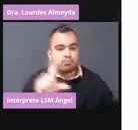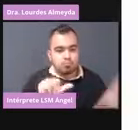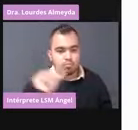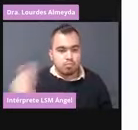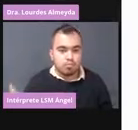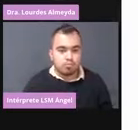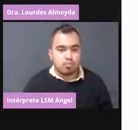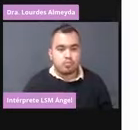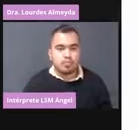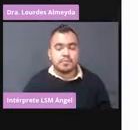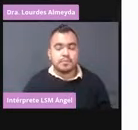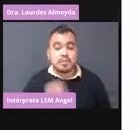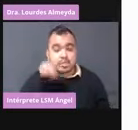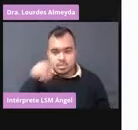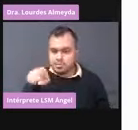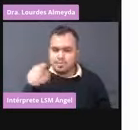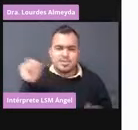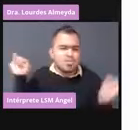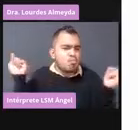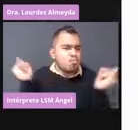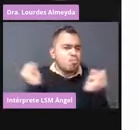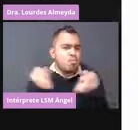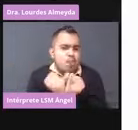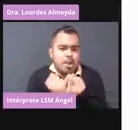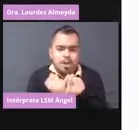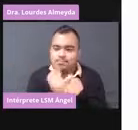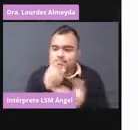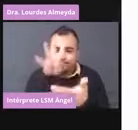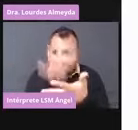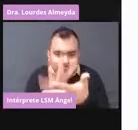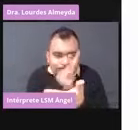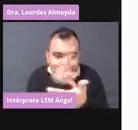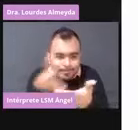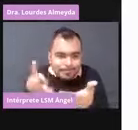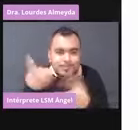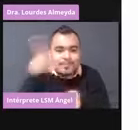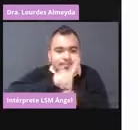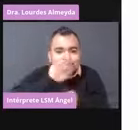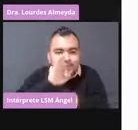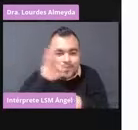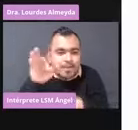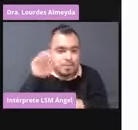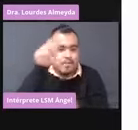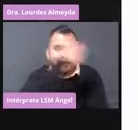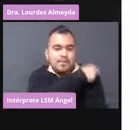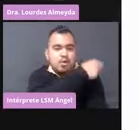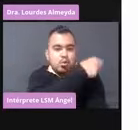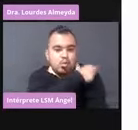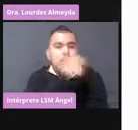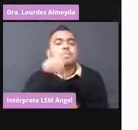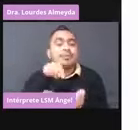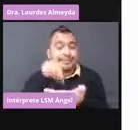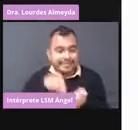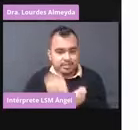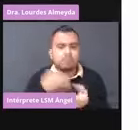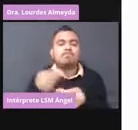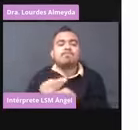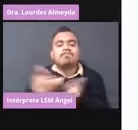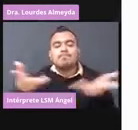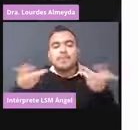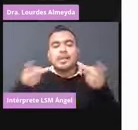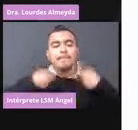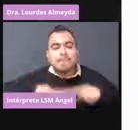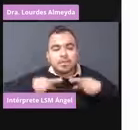Y aquí igualito la cartilla de vacunación que se le va a dar a todos los, las personas, la fecha de la